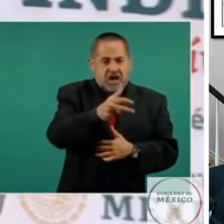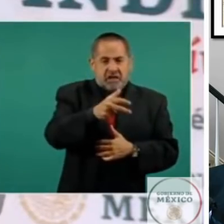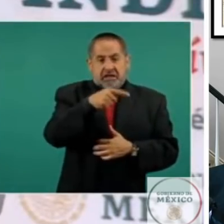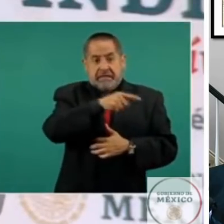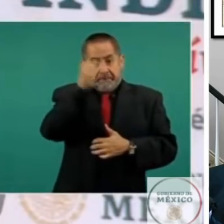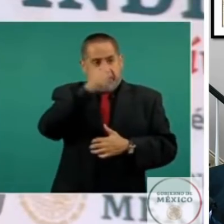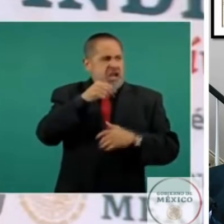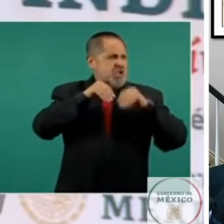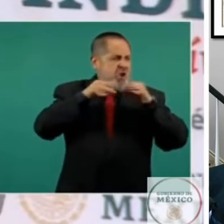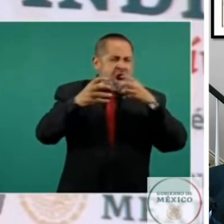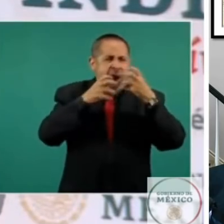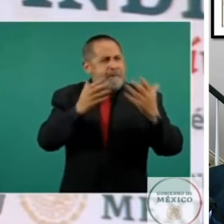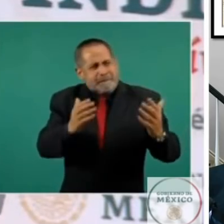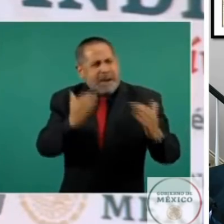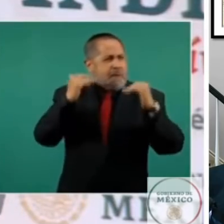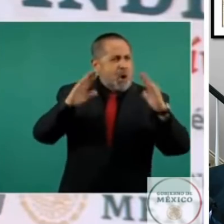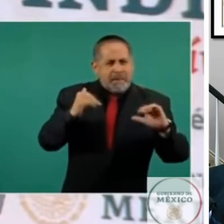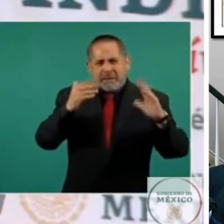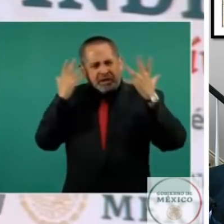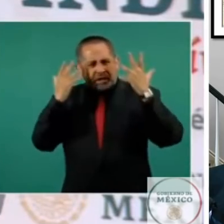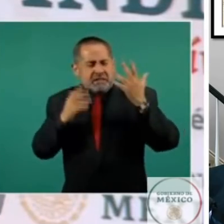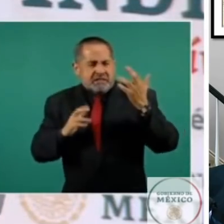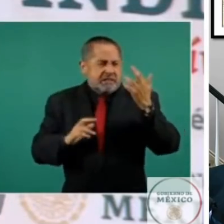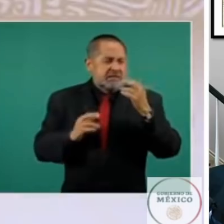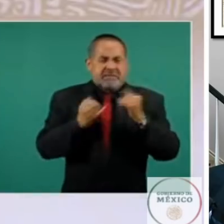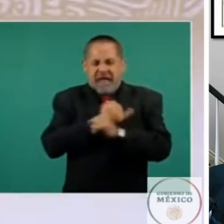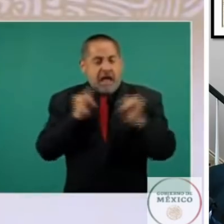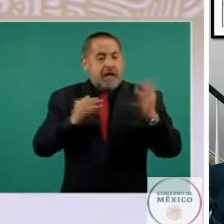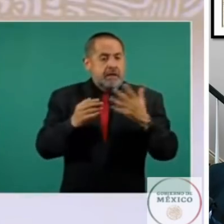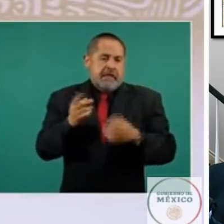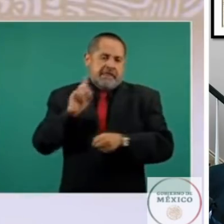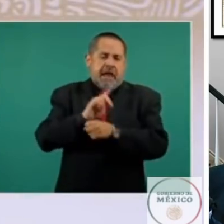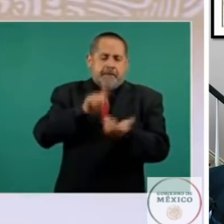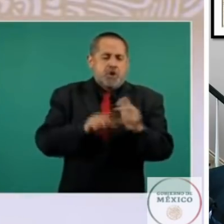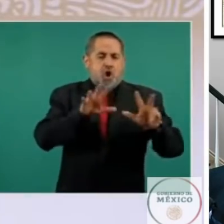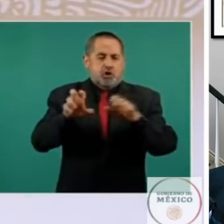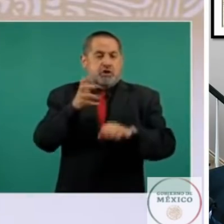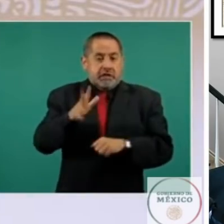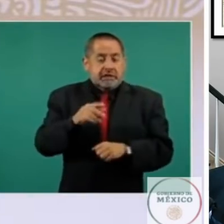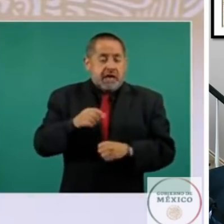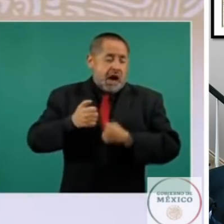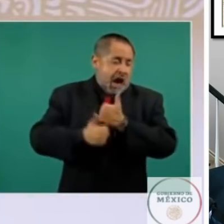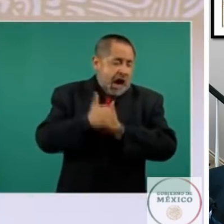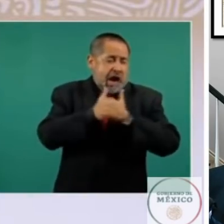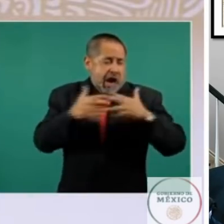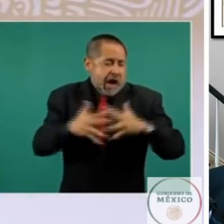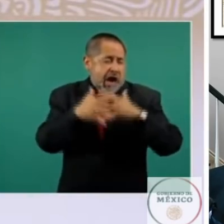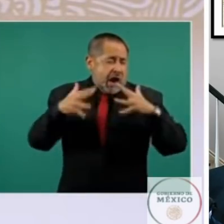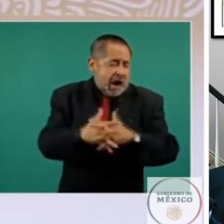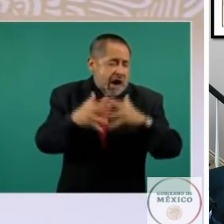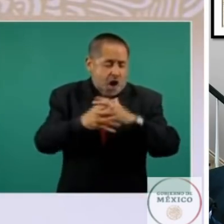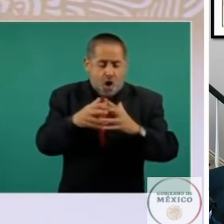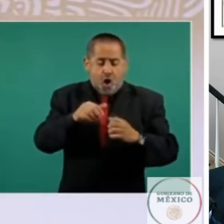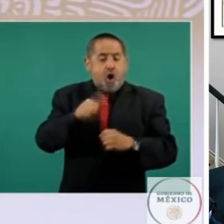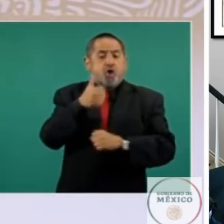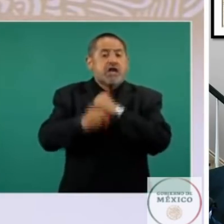Miguel Hidalgo, un día como hoy, en 1810, y se consumara 11 años después, con la entrada del ejército